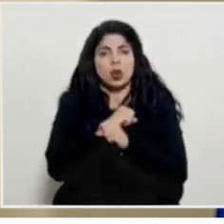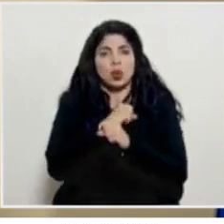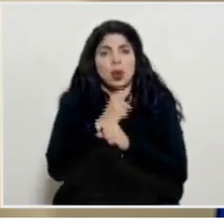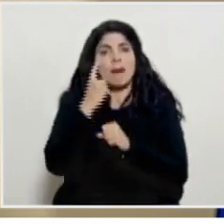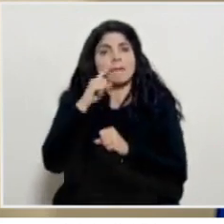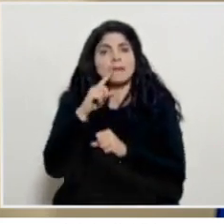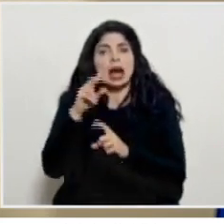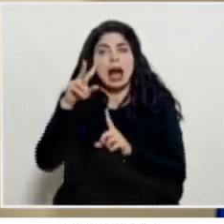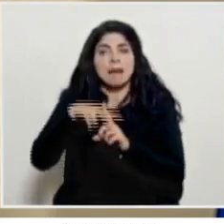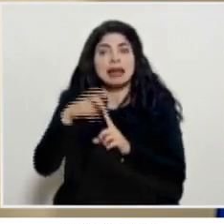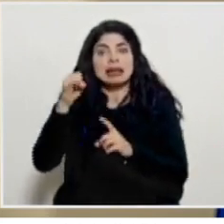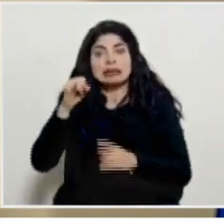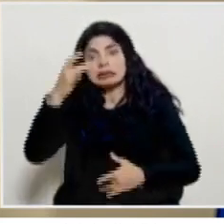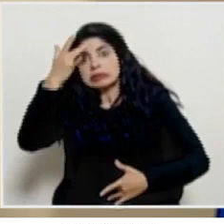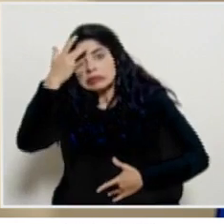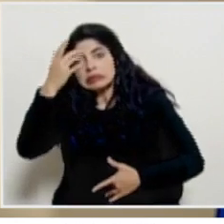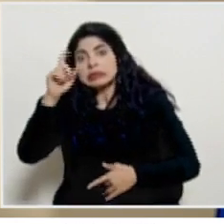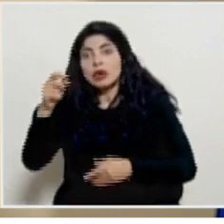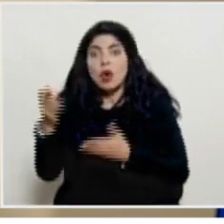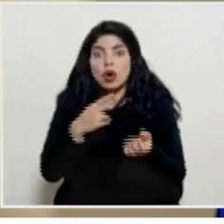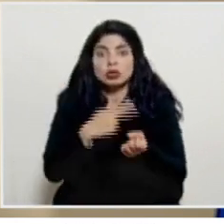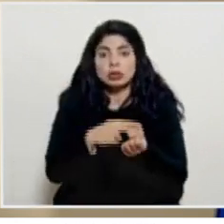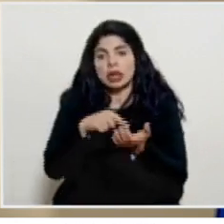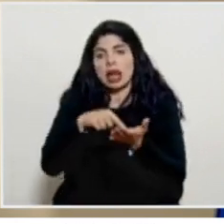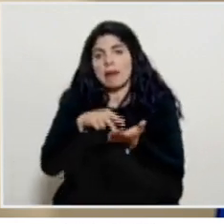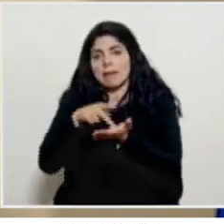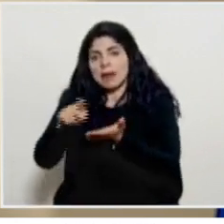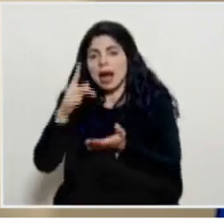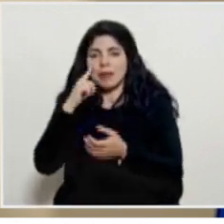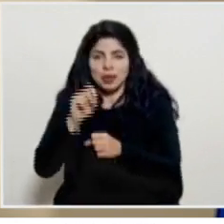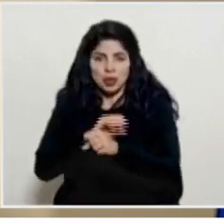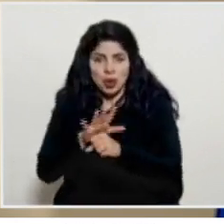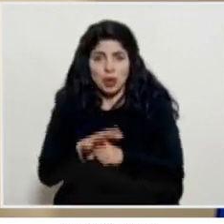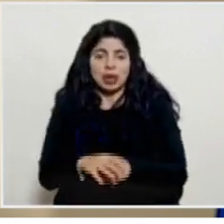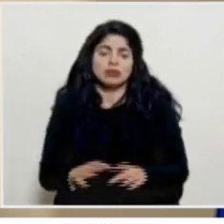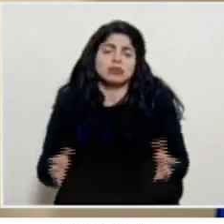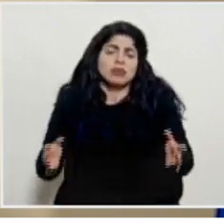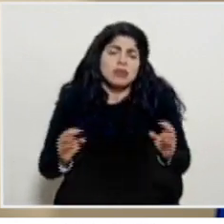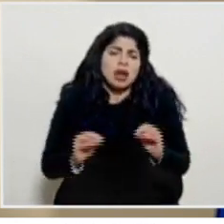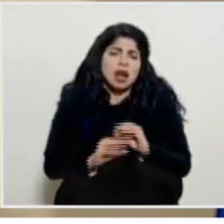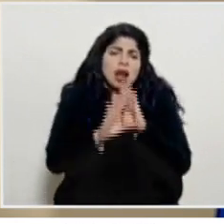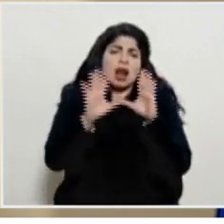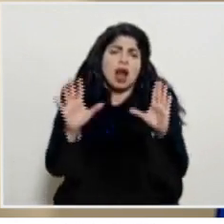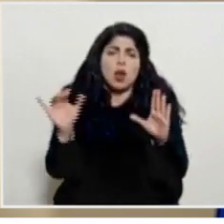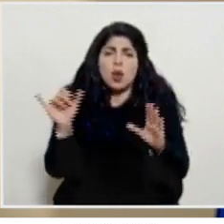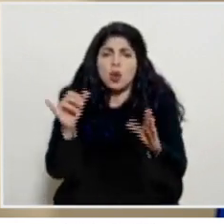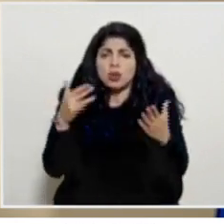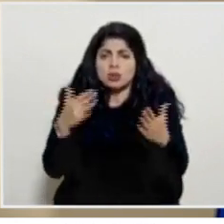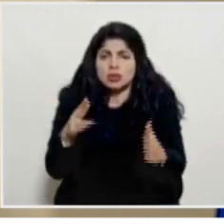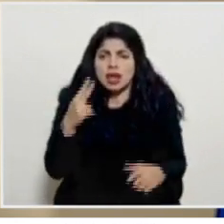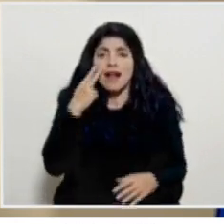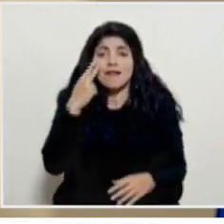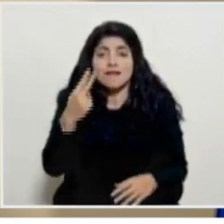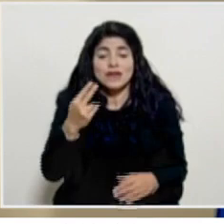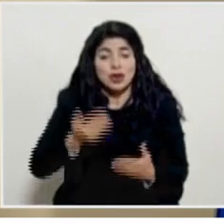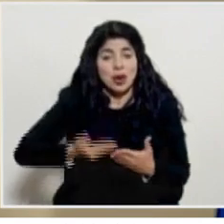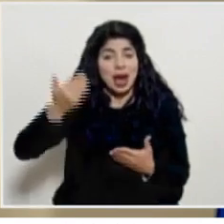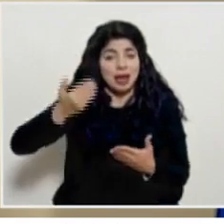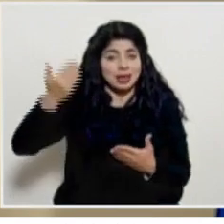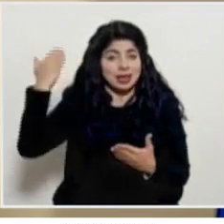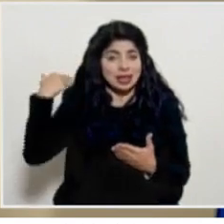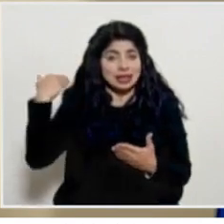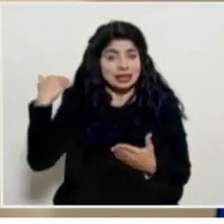cubrir los gastos médicos en caso de internamiento por COVID y es claro que como lo hemos visto en el pasado